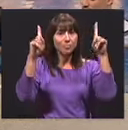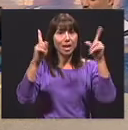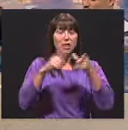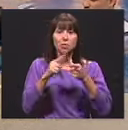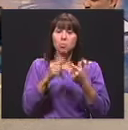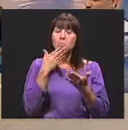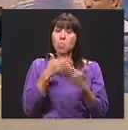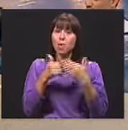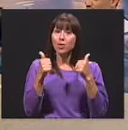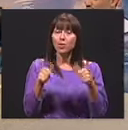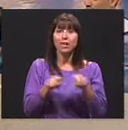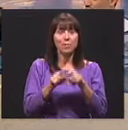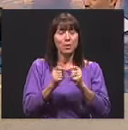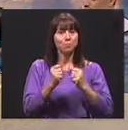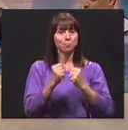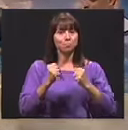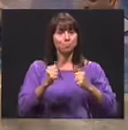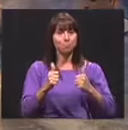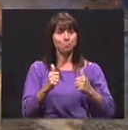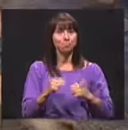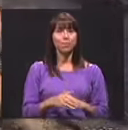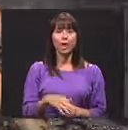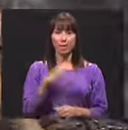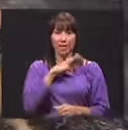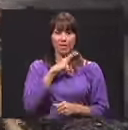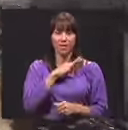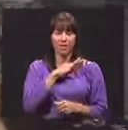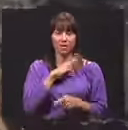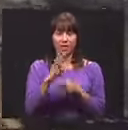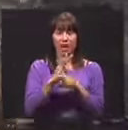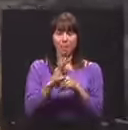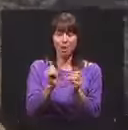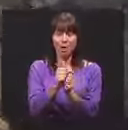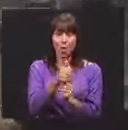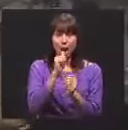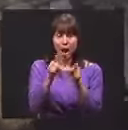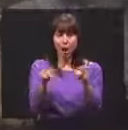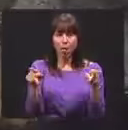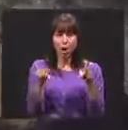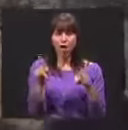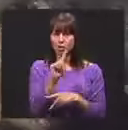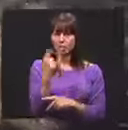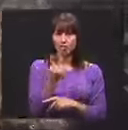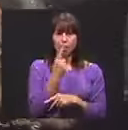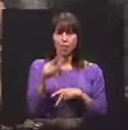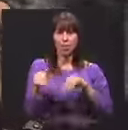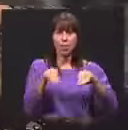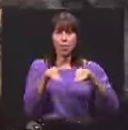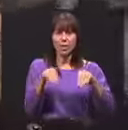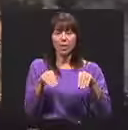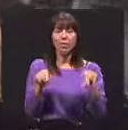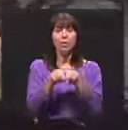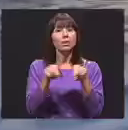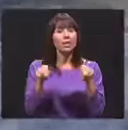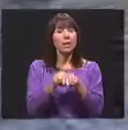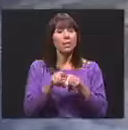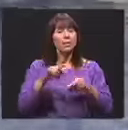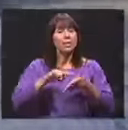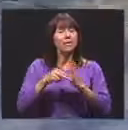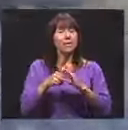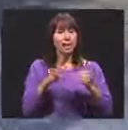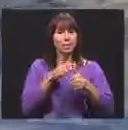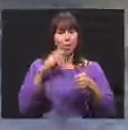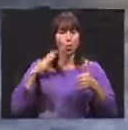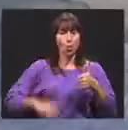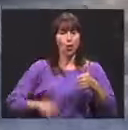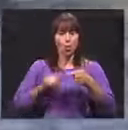bastante bueno y ha subido bastante de peso. Los beneficios que produce la hidroterapia no solo se reducen al movimiento, sino que se convierte